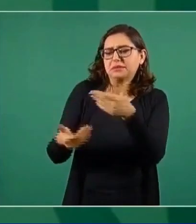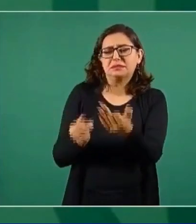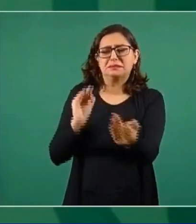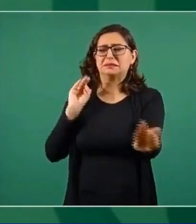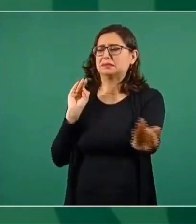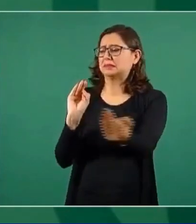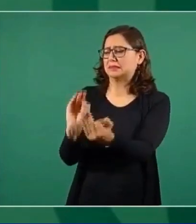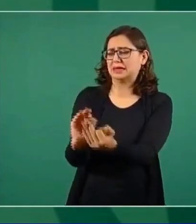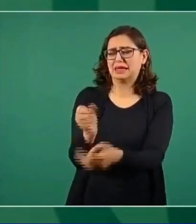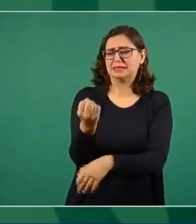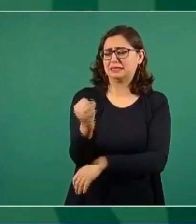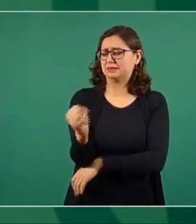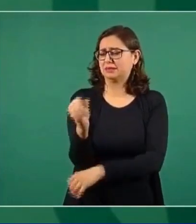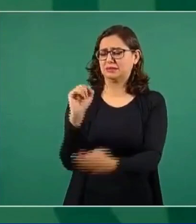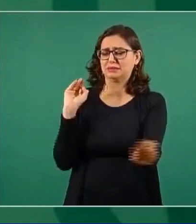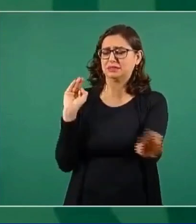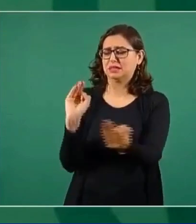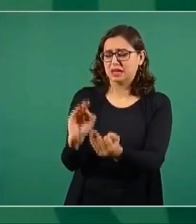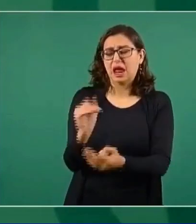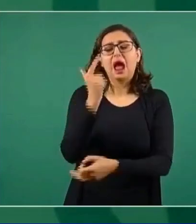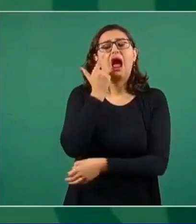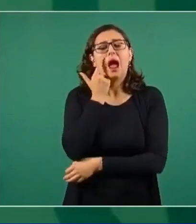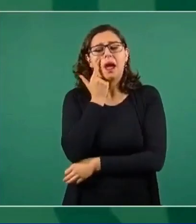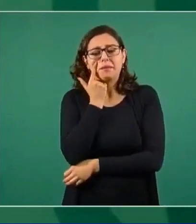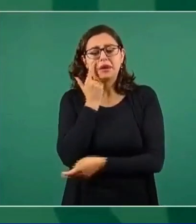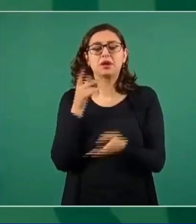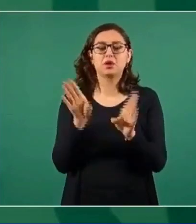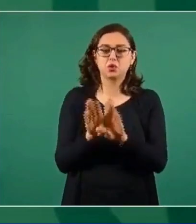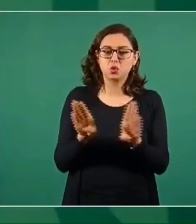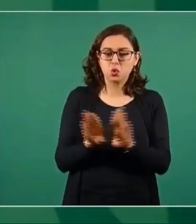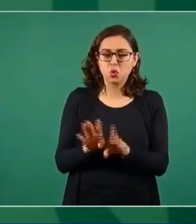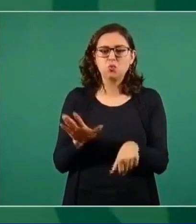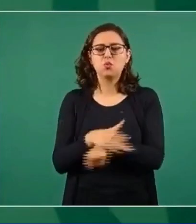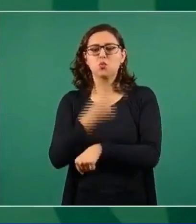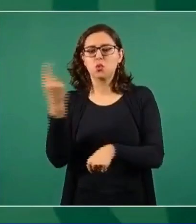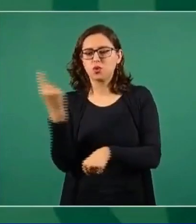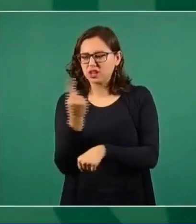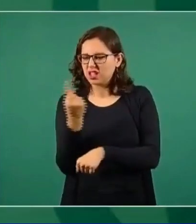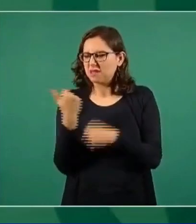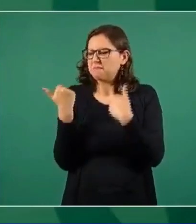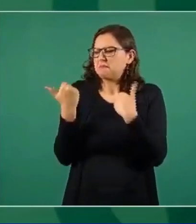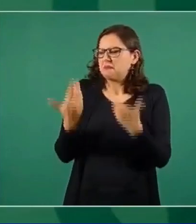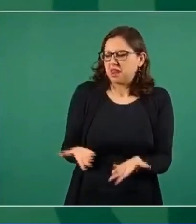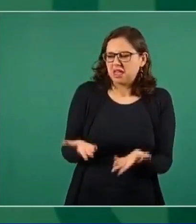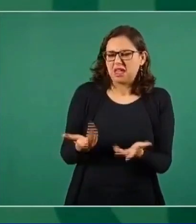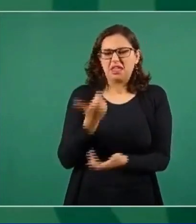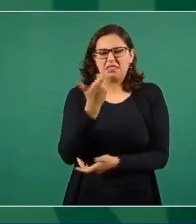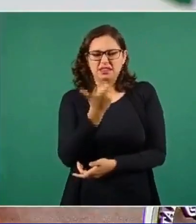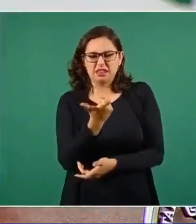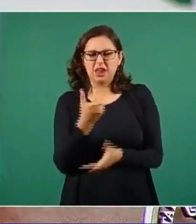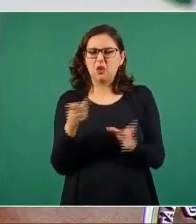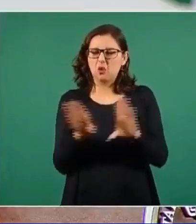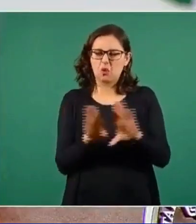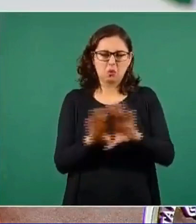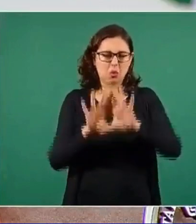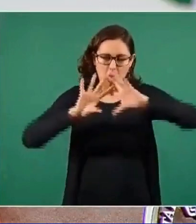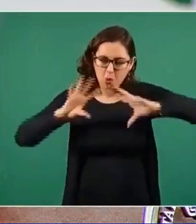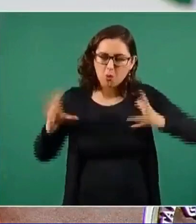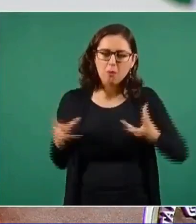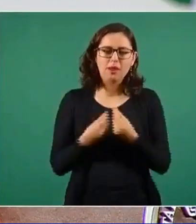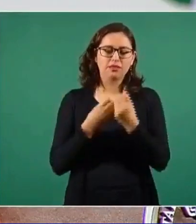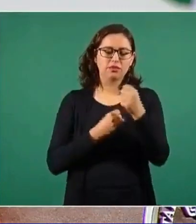13. Y hay que ver en qué condiciones, por qué lo hacen, para qué se va a usar el dinero. Todo esto,